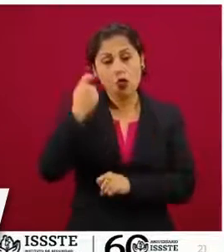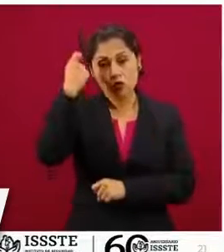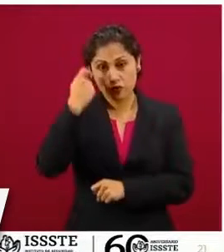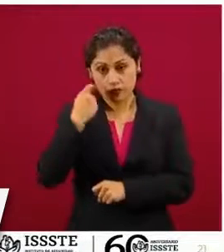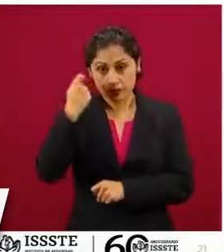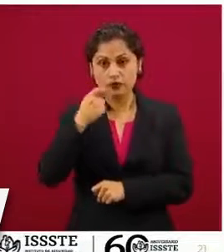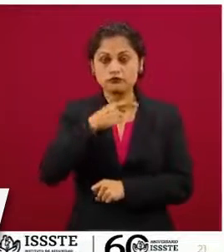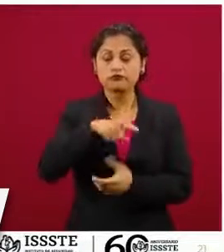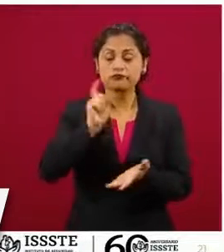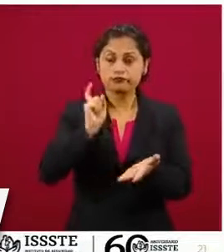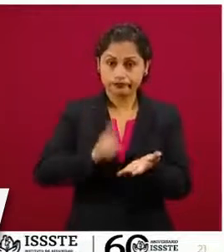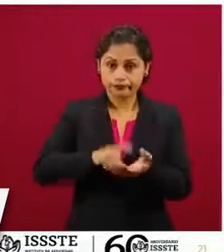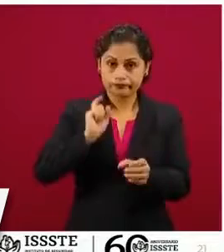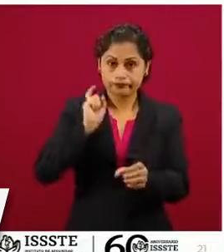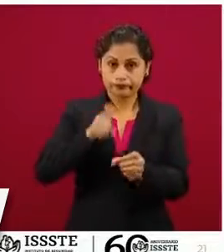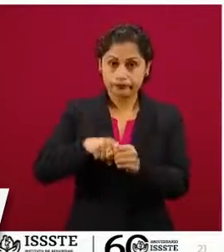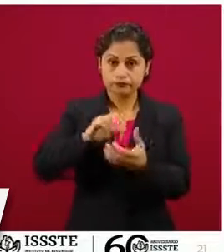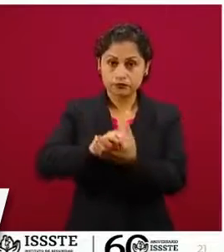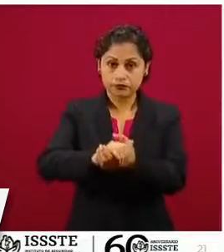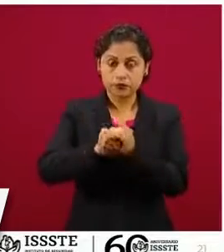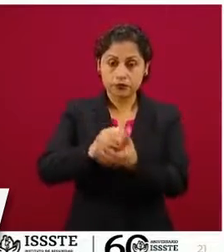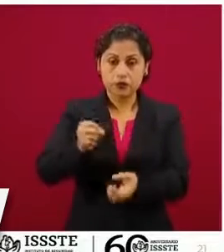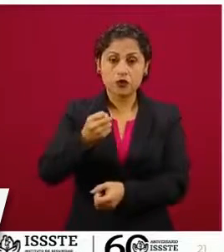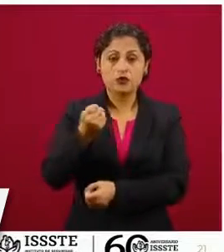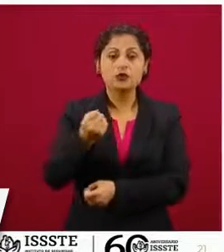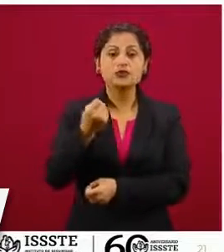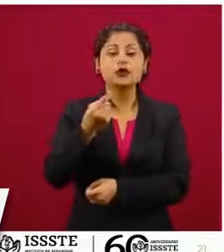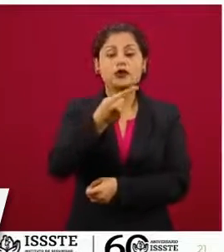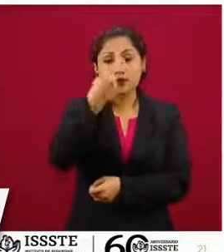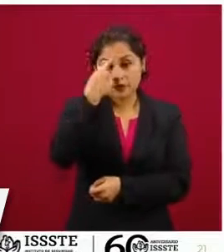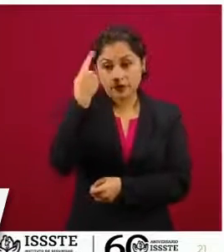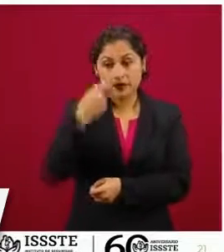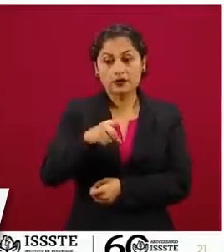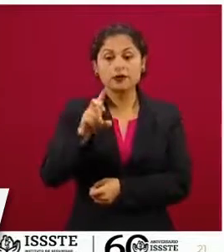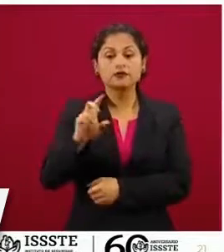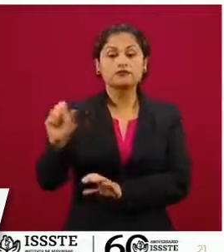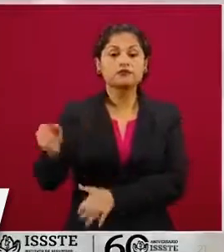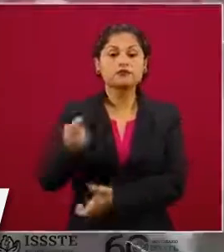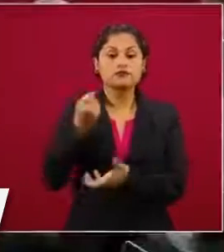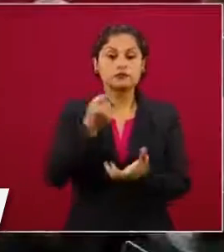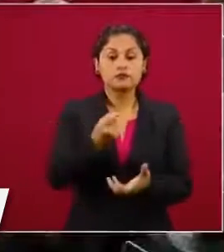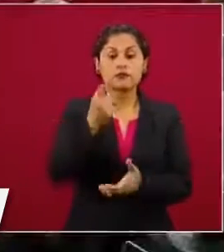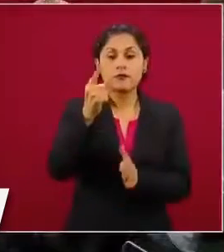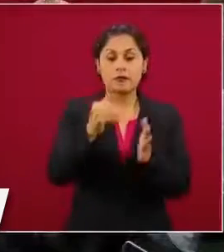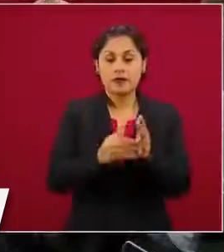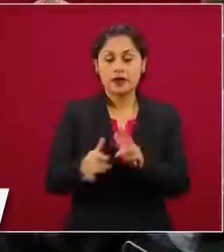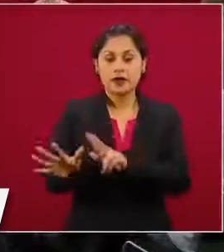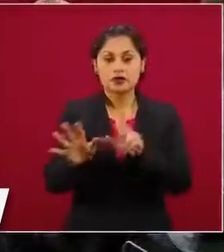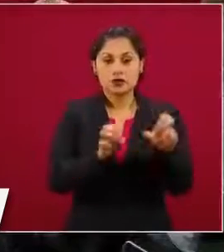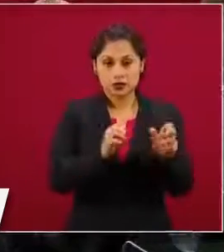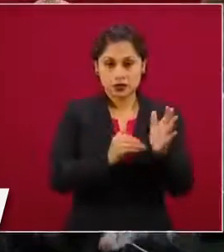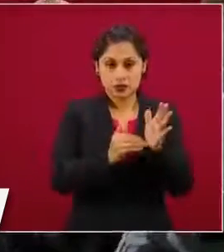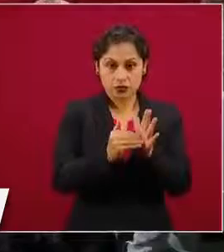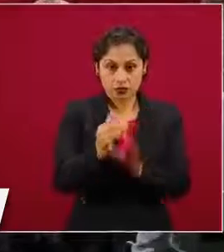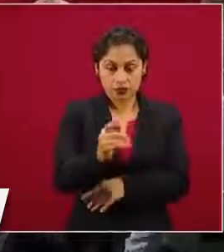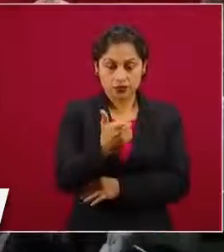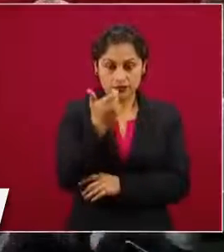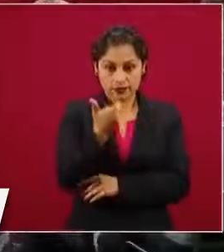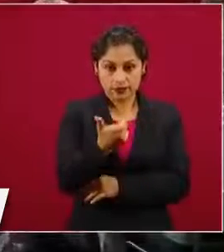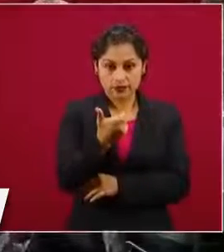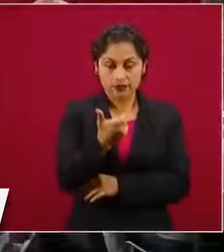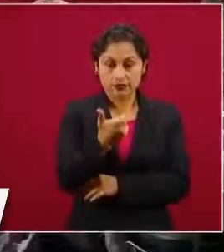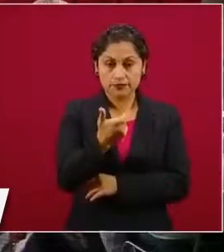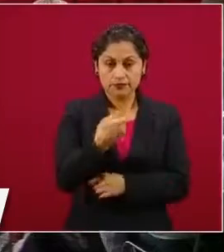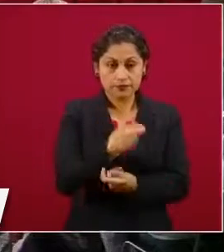en un sorteo de 32 mil 222 pesos con una bolsa de más de mil 800 millones de pesos. La